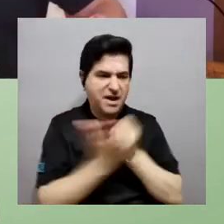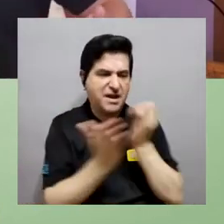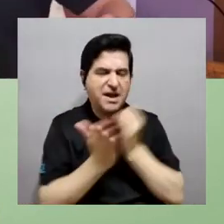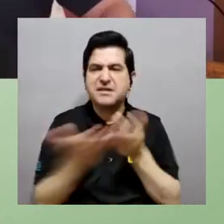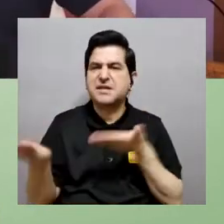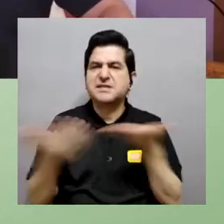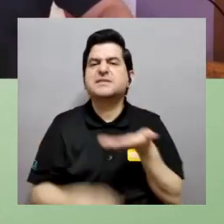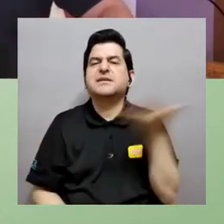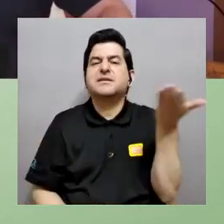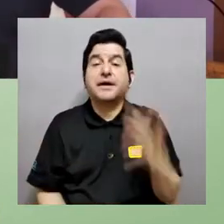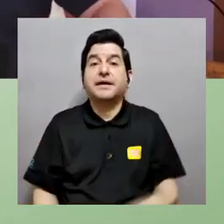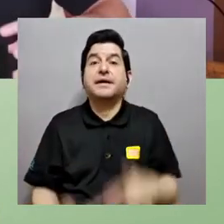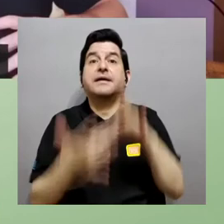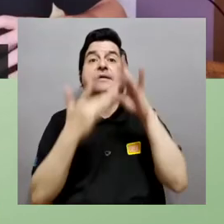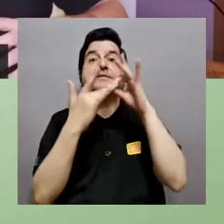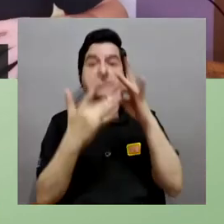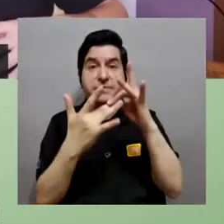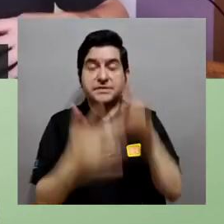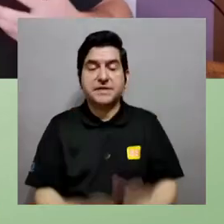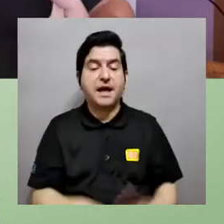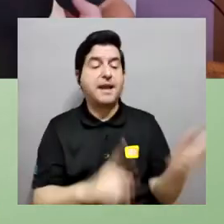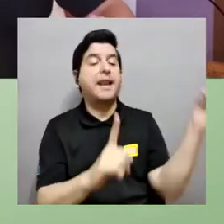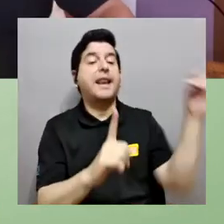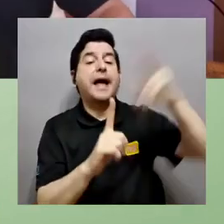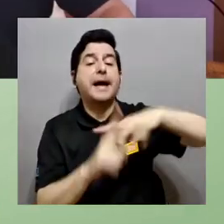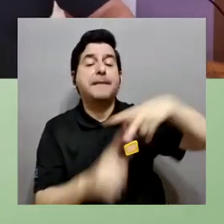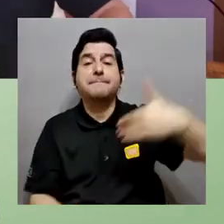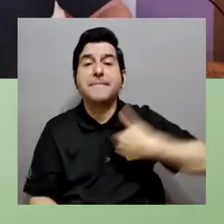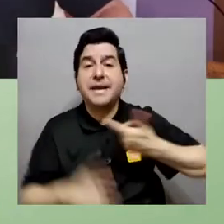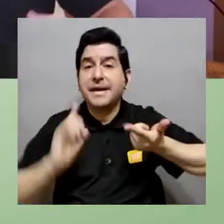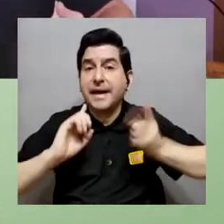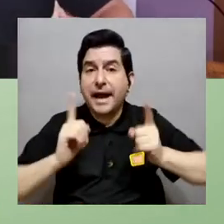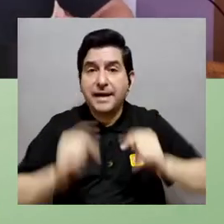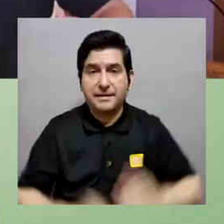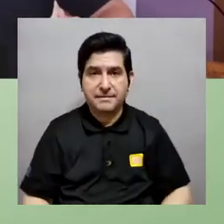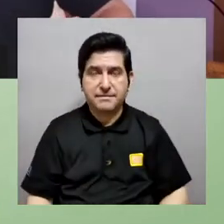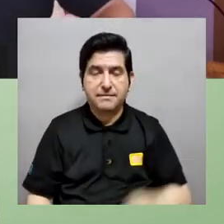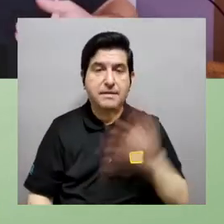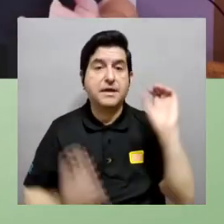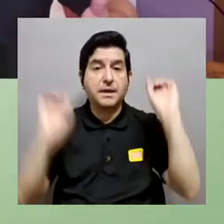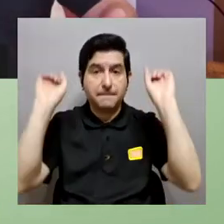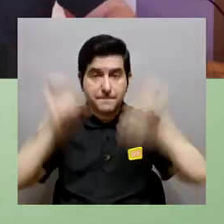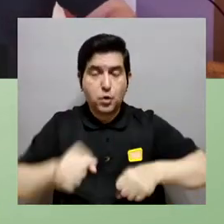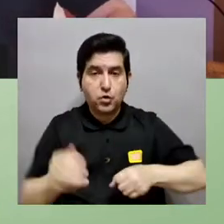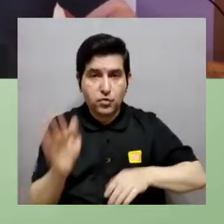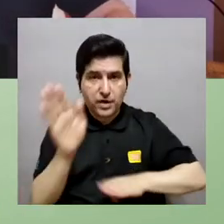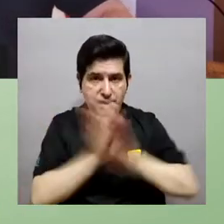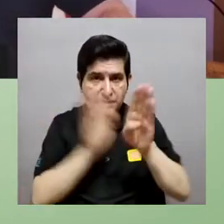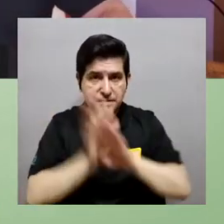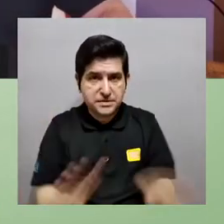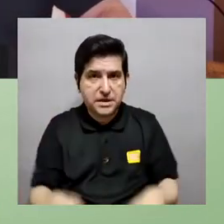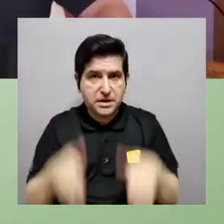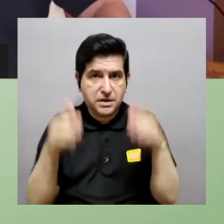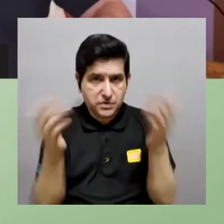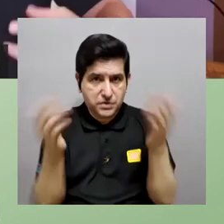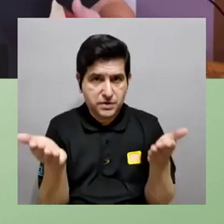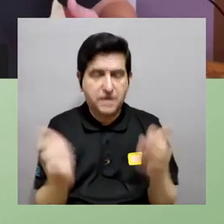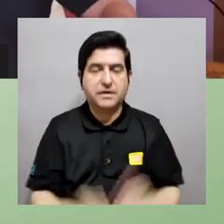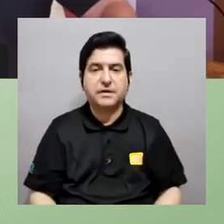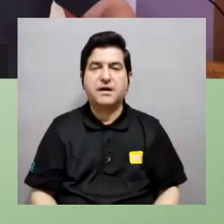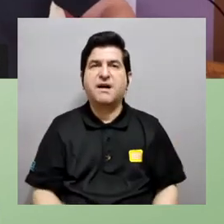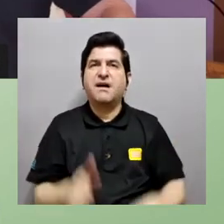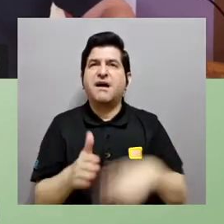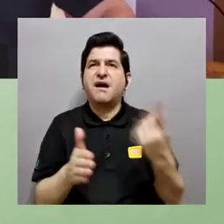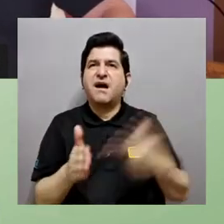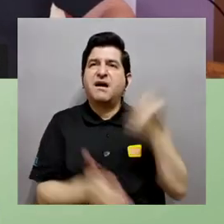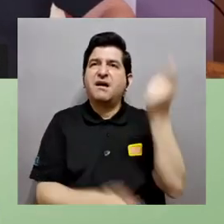para qué sirven estos este estas investigaciones y sobre todo qué aplicación tienen y cómo